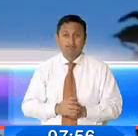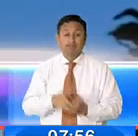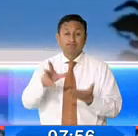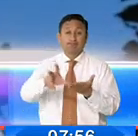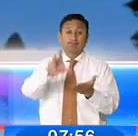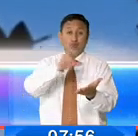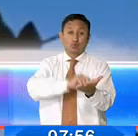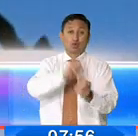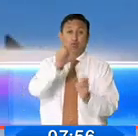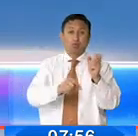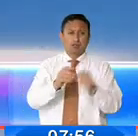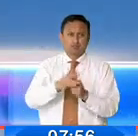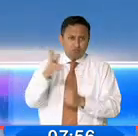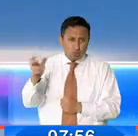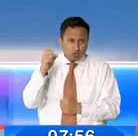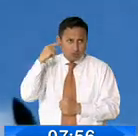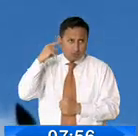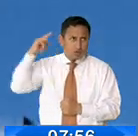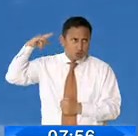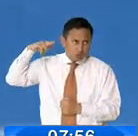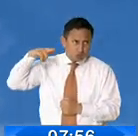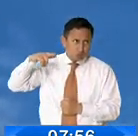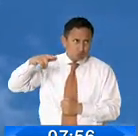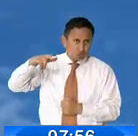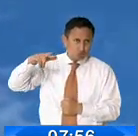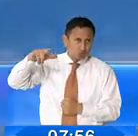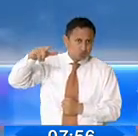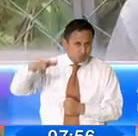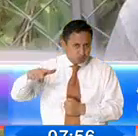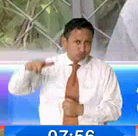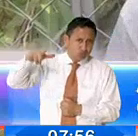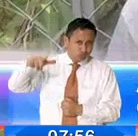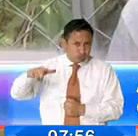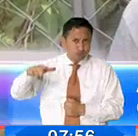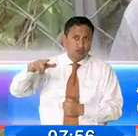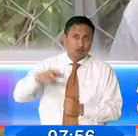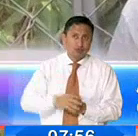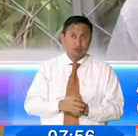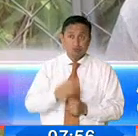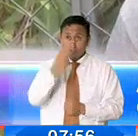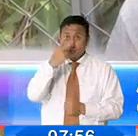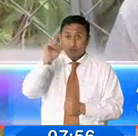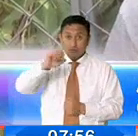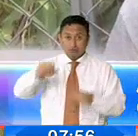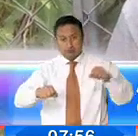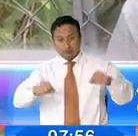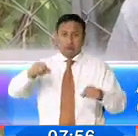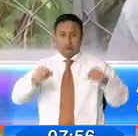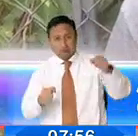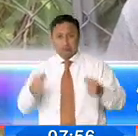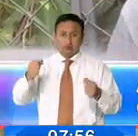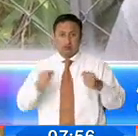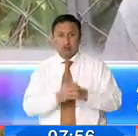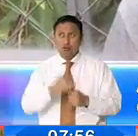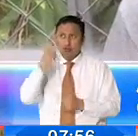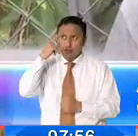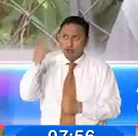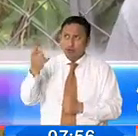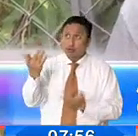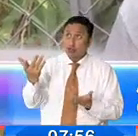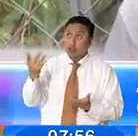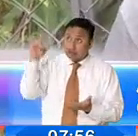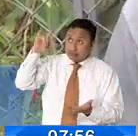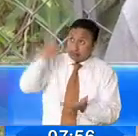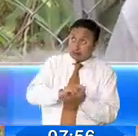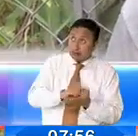algunas personas escucharon pasar a la avioneta con problemas en su motor. Sí vimos que estaba ya en mal estado realmente. Yo dije, ¿qué hora se